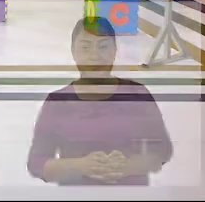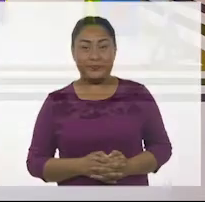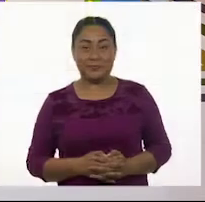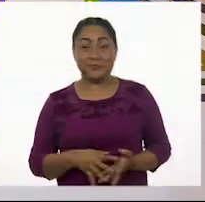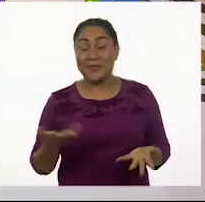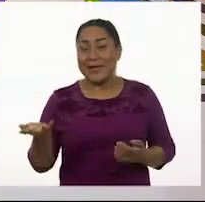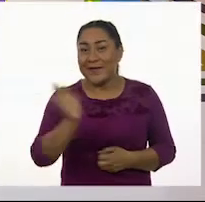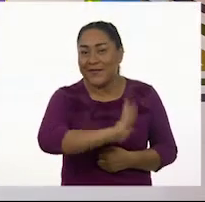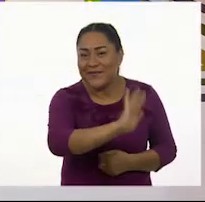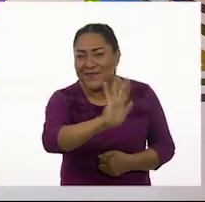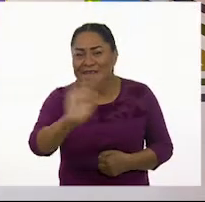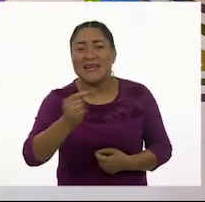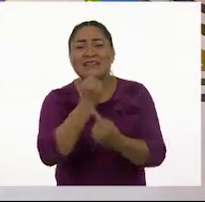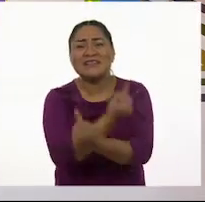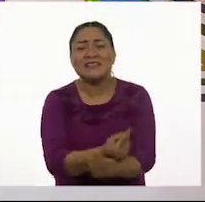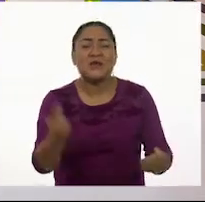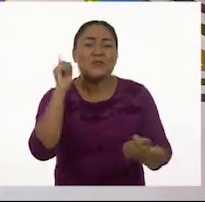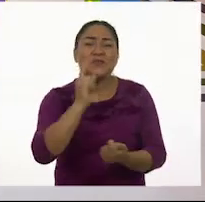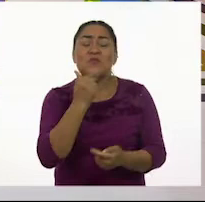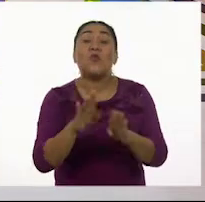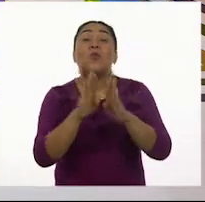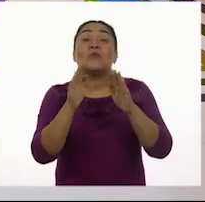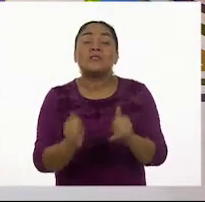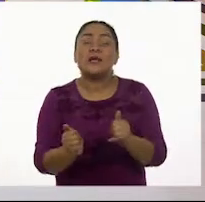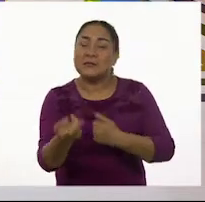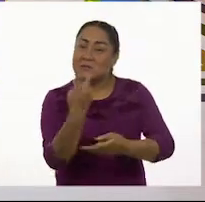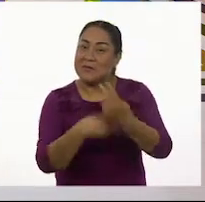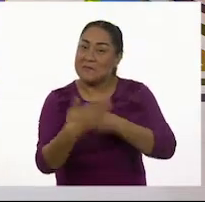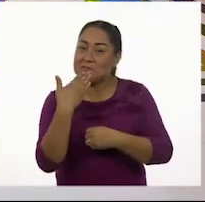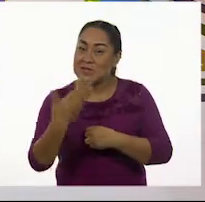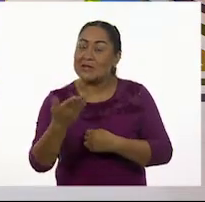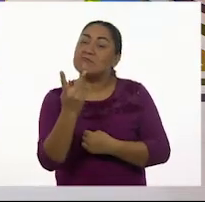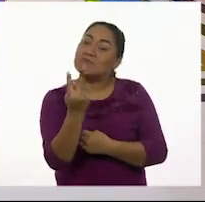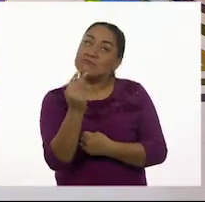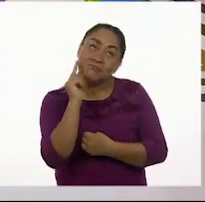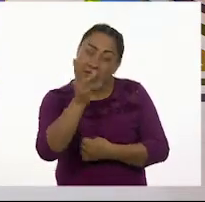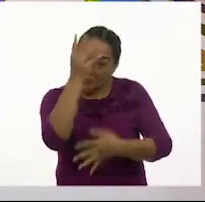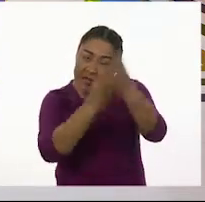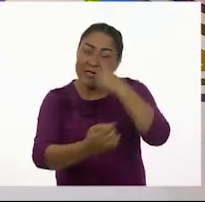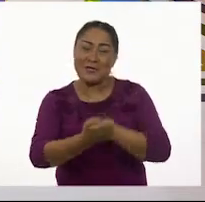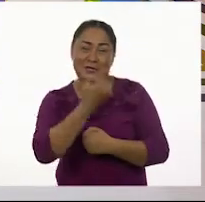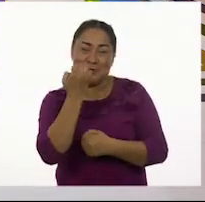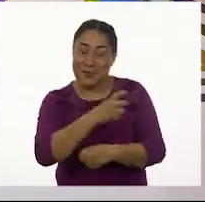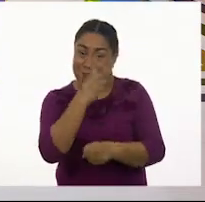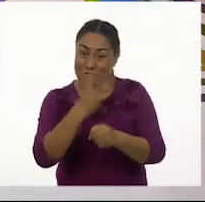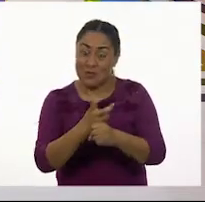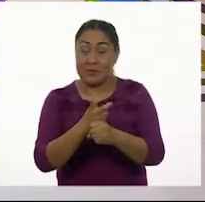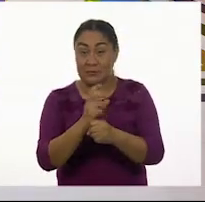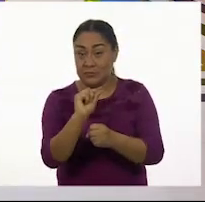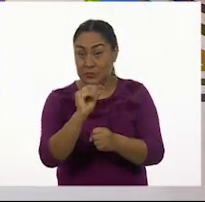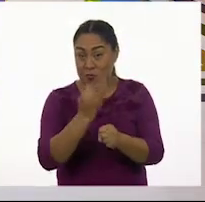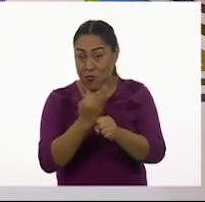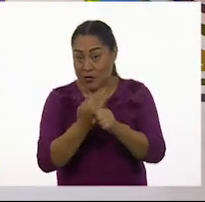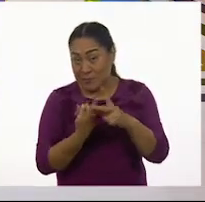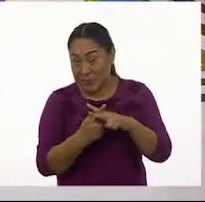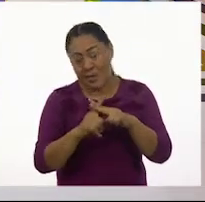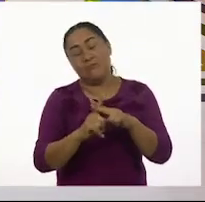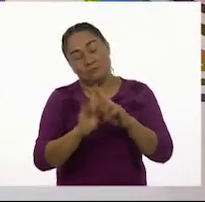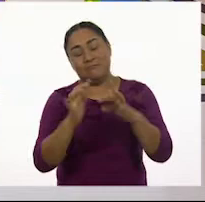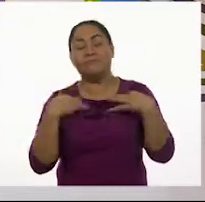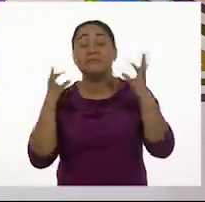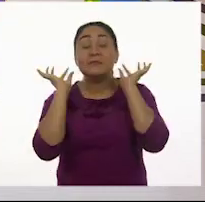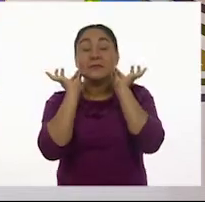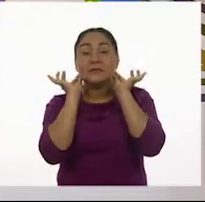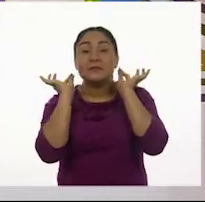¡Hola, niñas y niños! ¿Cómo están? Bienvenidos a Aprende en Casa 2. Antes de empezar, me voy a quitar mi cubrebocas para que me escuchen bien. Te